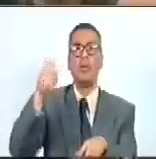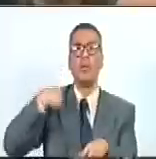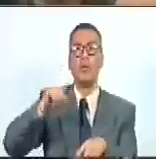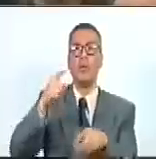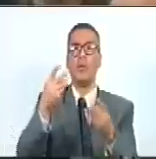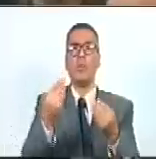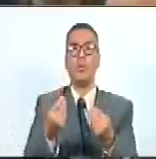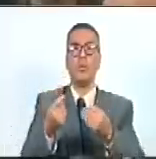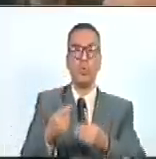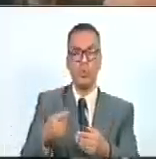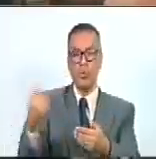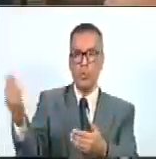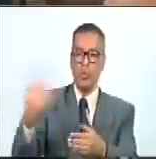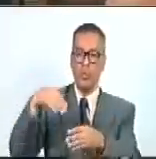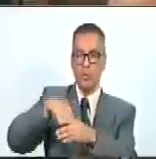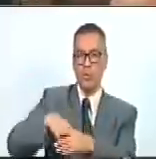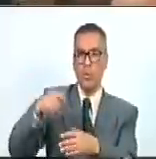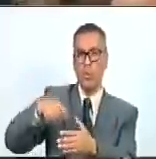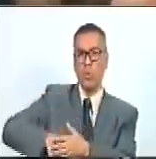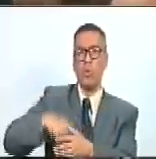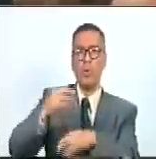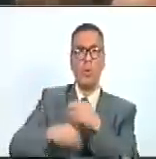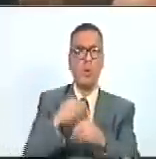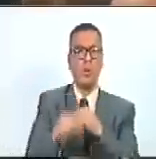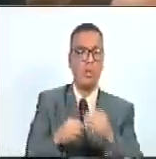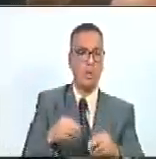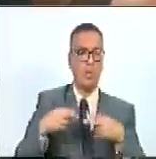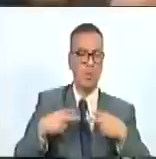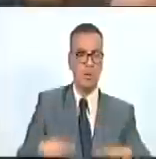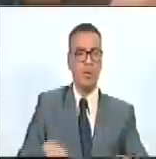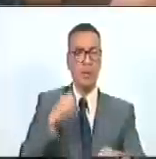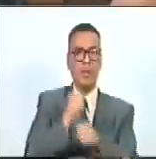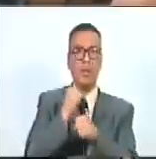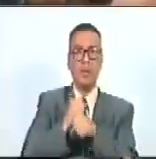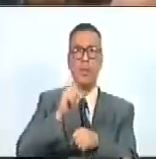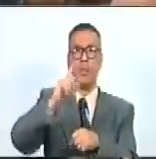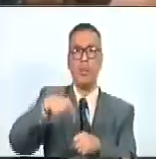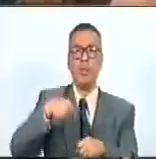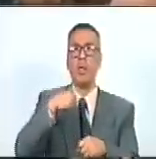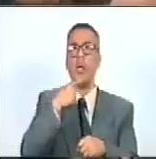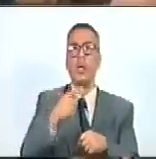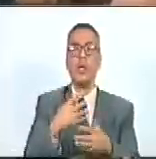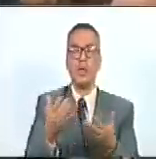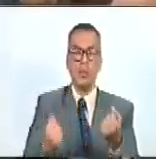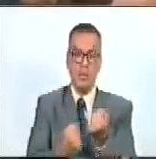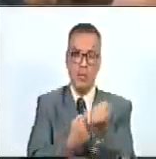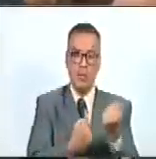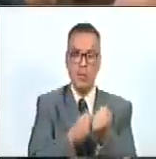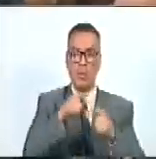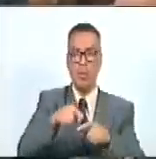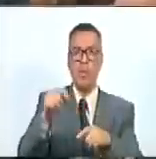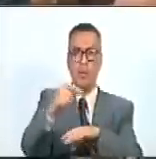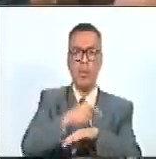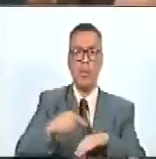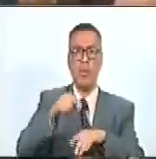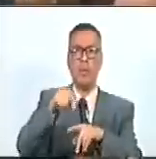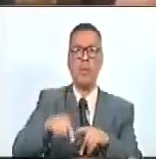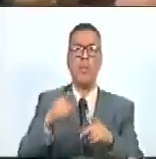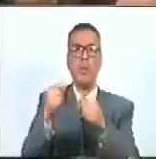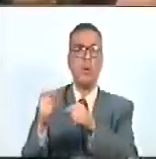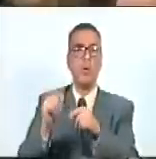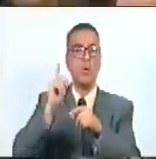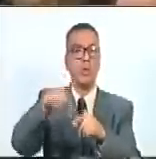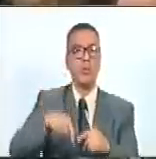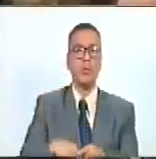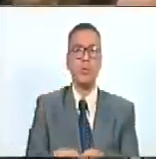muchísimos ingresos a quienes hacen vida en este trabajo y que además pueden generar grandes aportes a la nación desde el punto de vista económico, pero